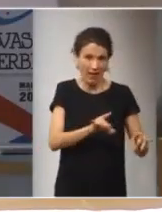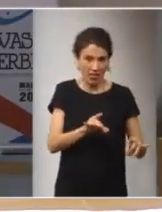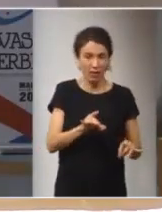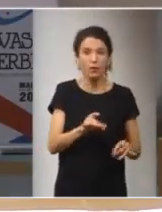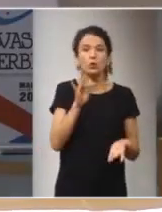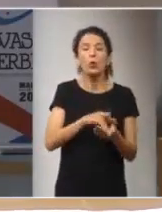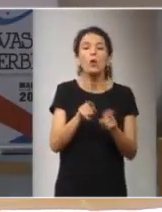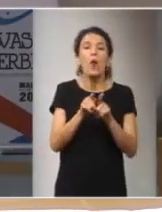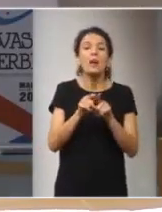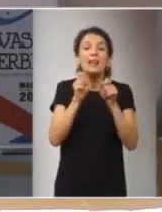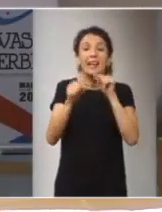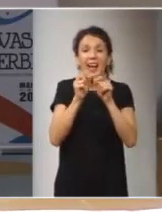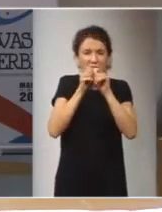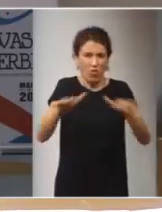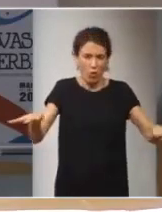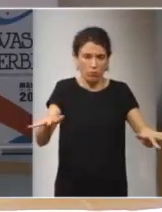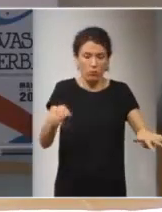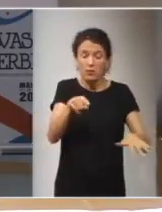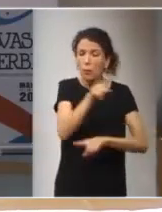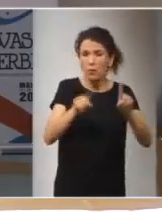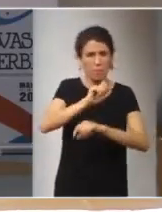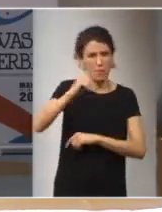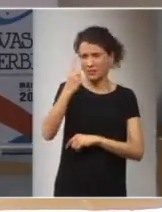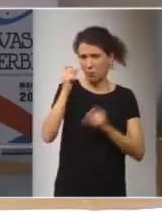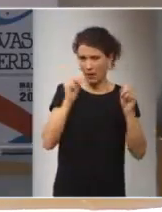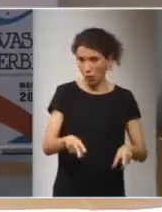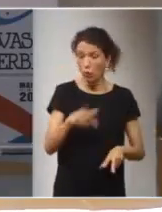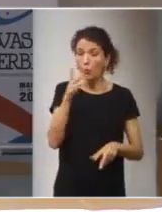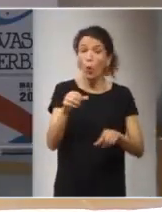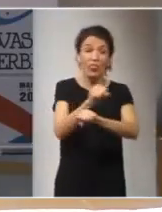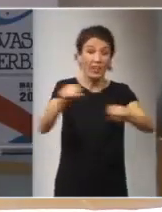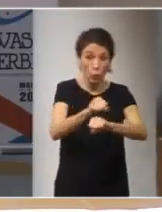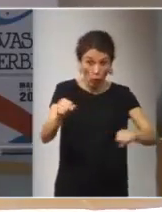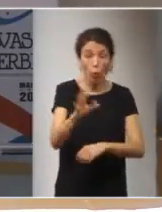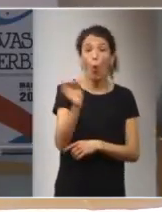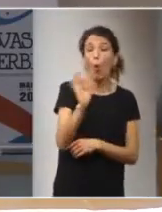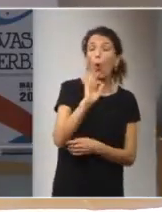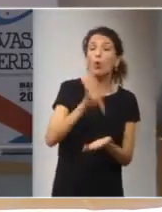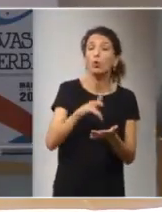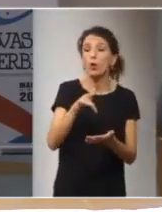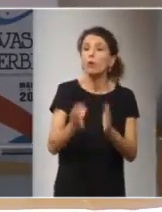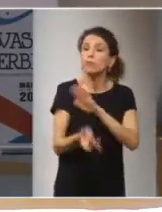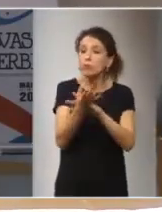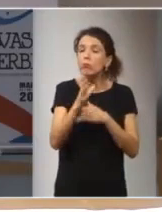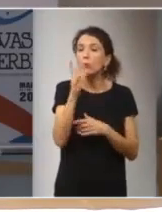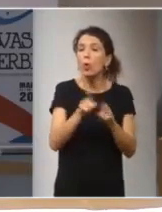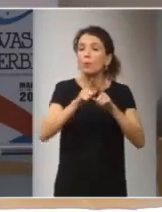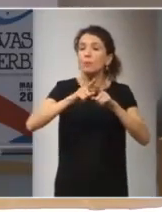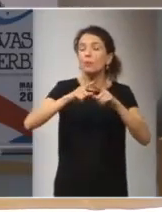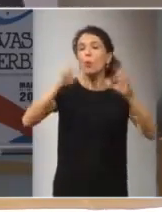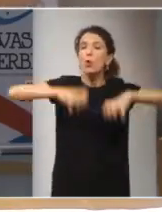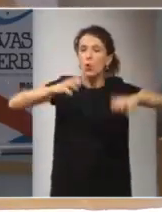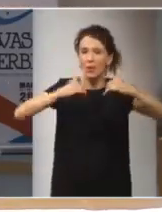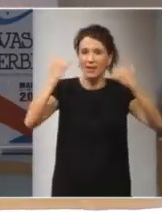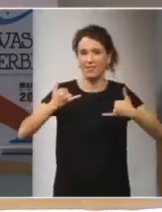tenemos la radiación que es el problema más importante ya sea por la detonación que se produce o bien por la lluvia radioactiva